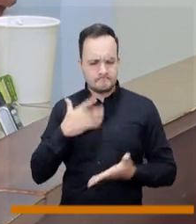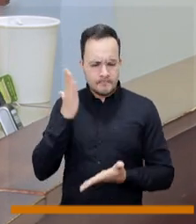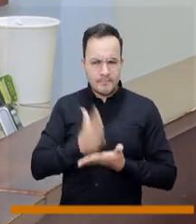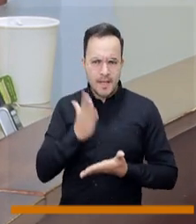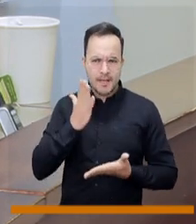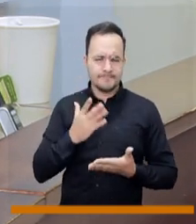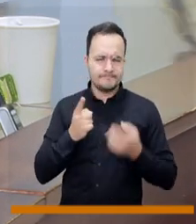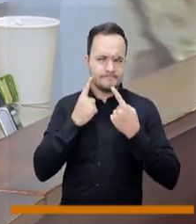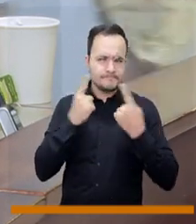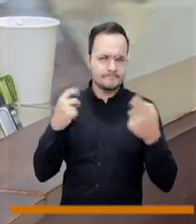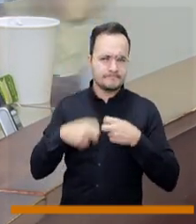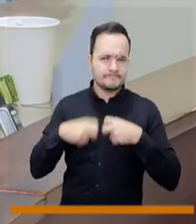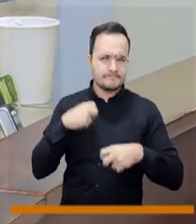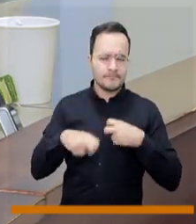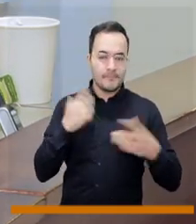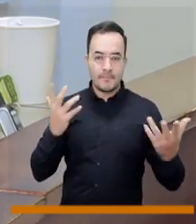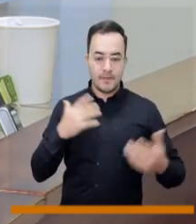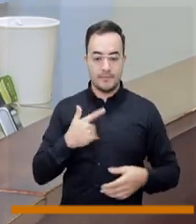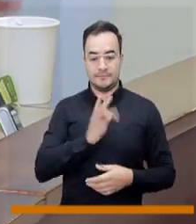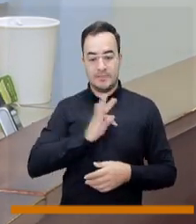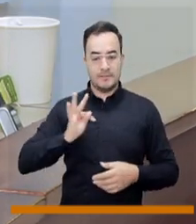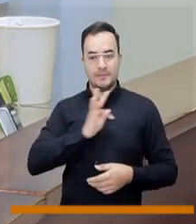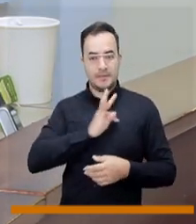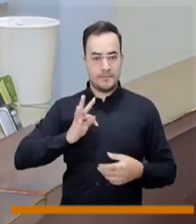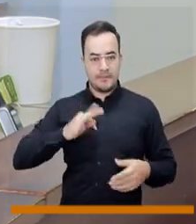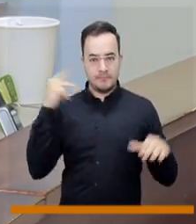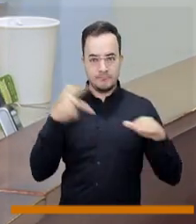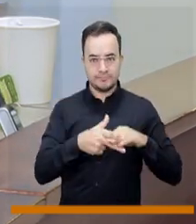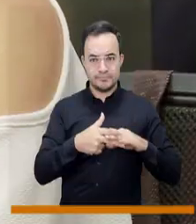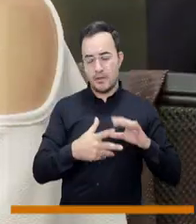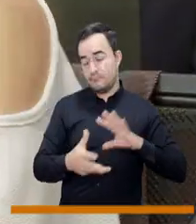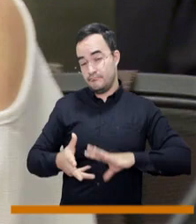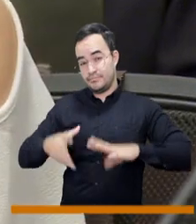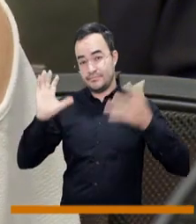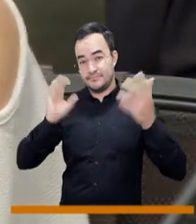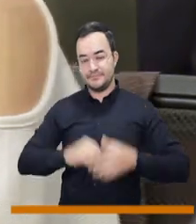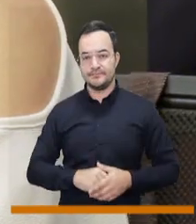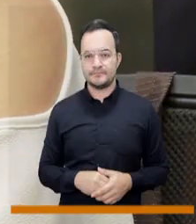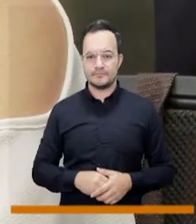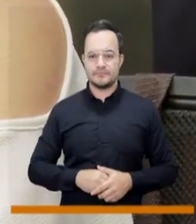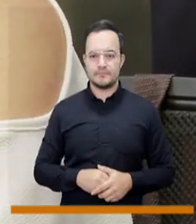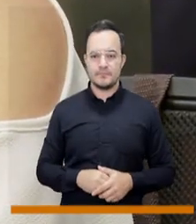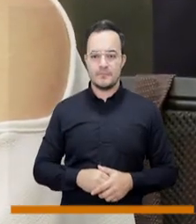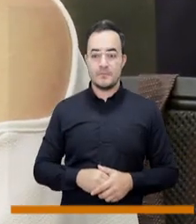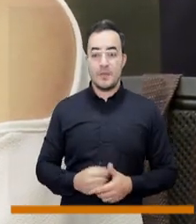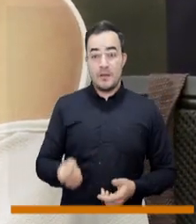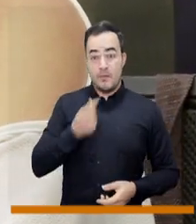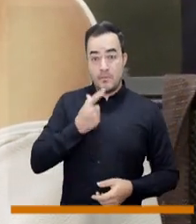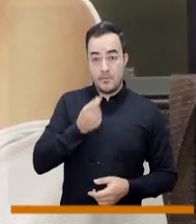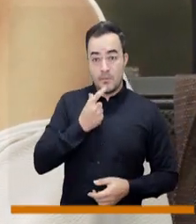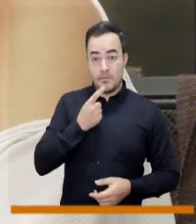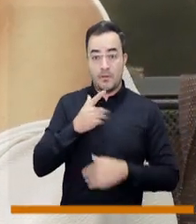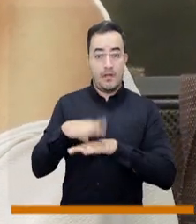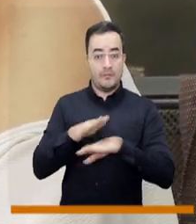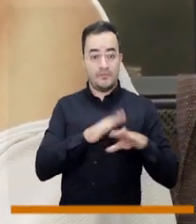cuando interrumpen el tratamiento. El medicamento ha sido